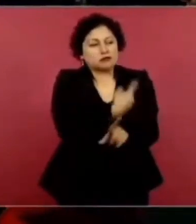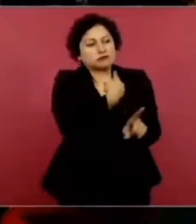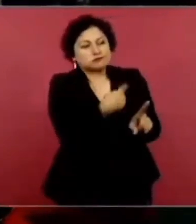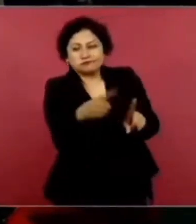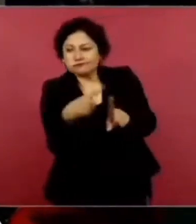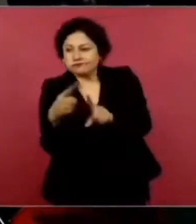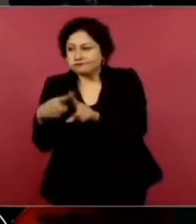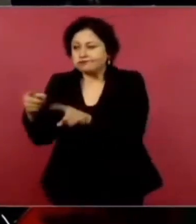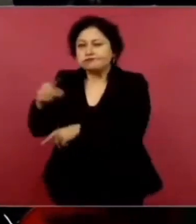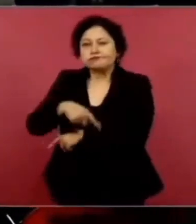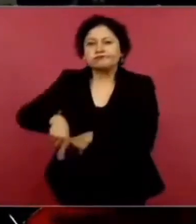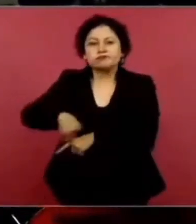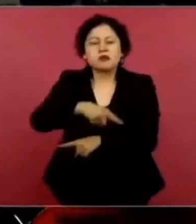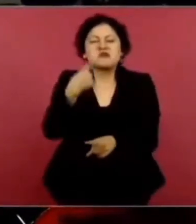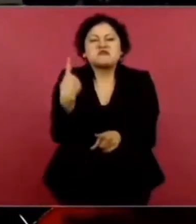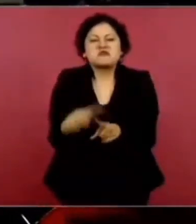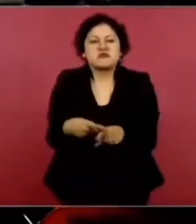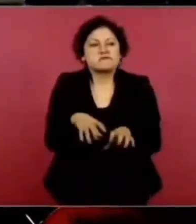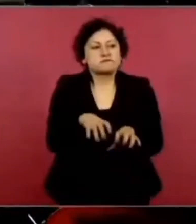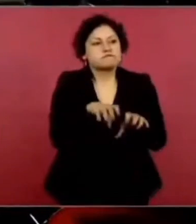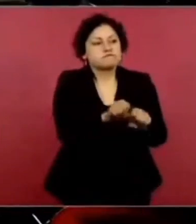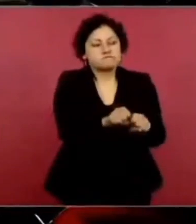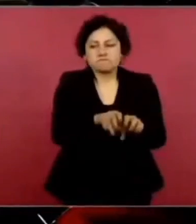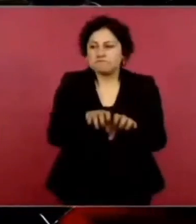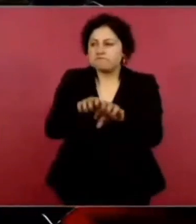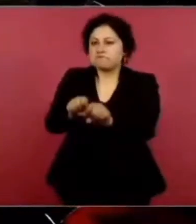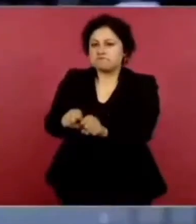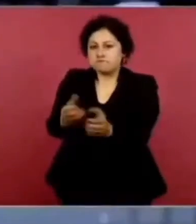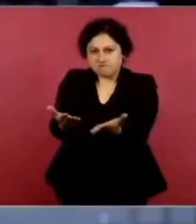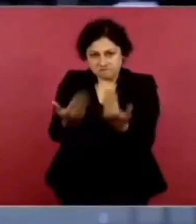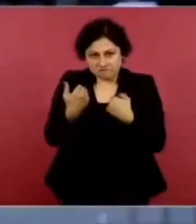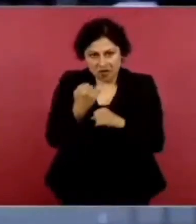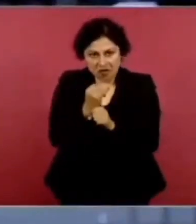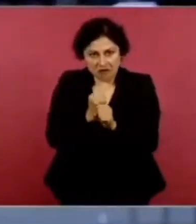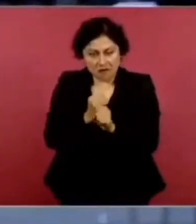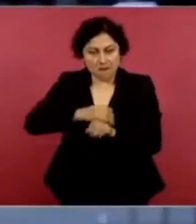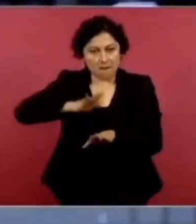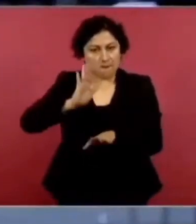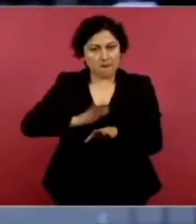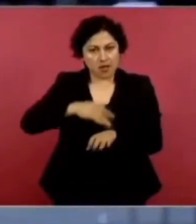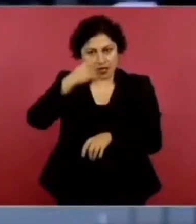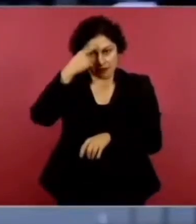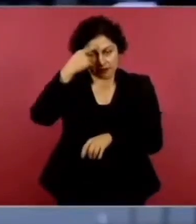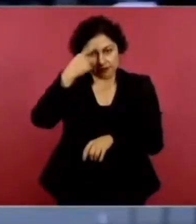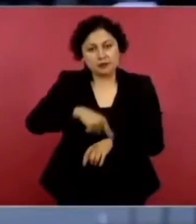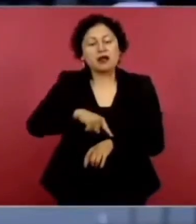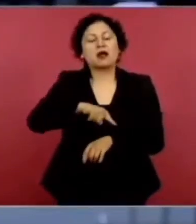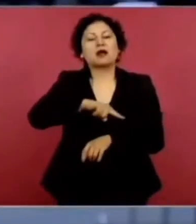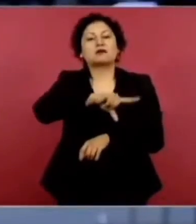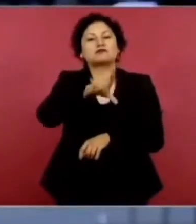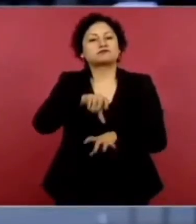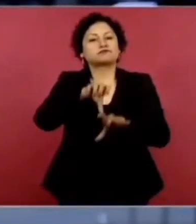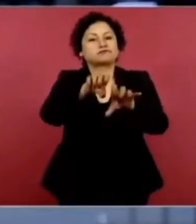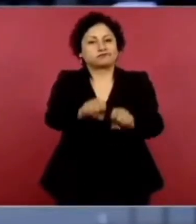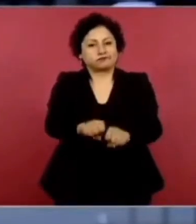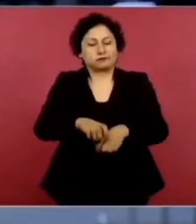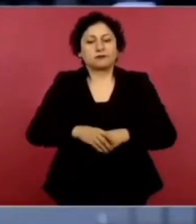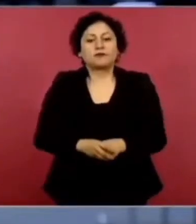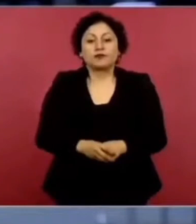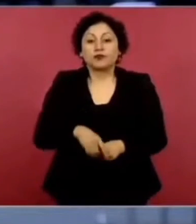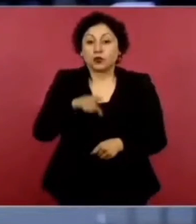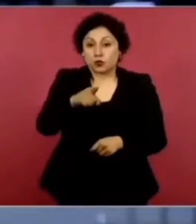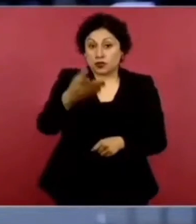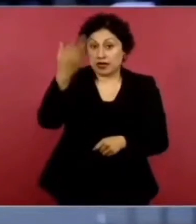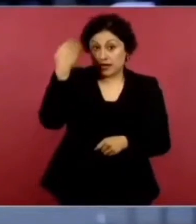para ver a quiénes se podía detener y obtener más información y juzgar, por supuesto. Usted en estos días también mostró dos cartas, una